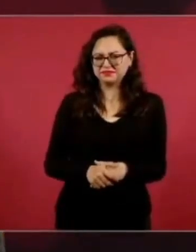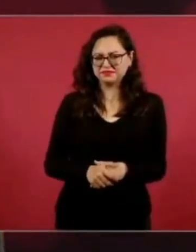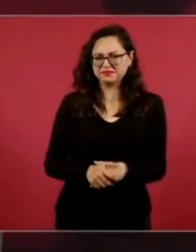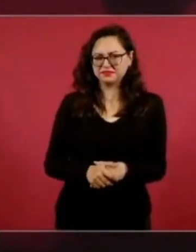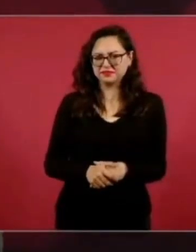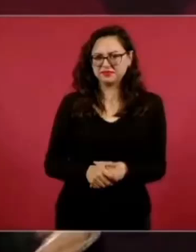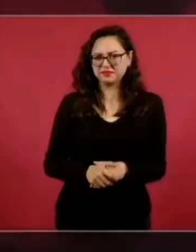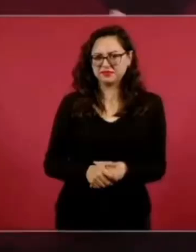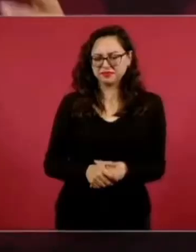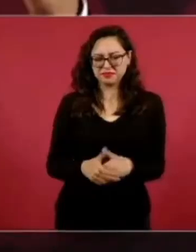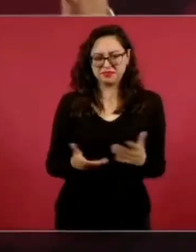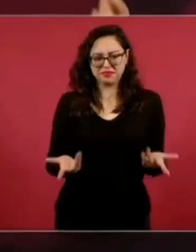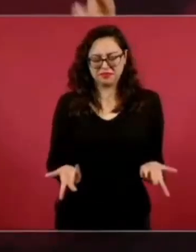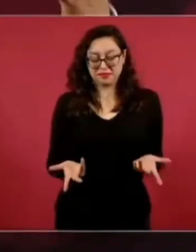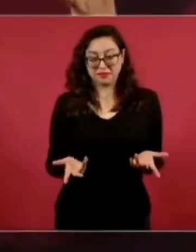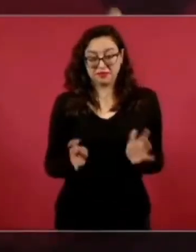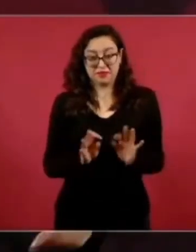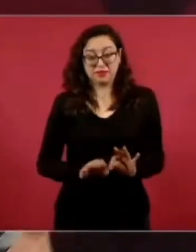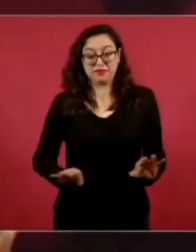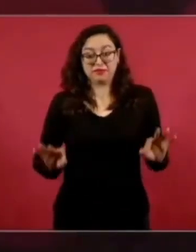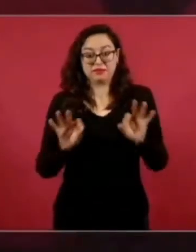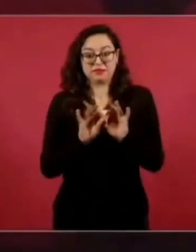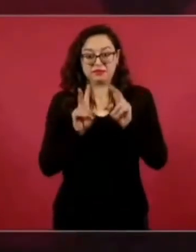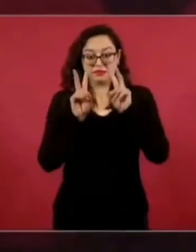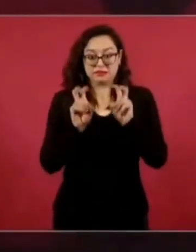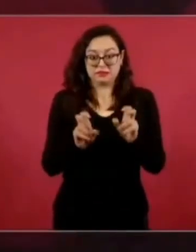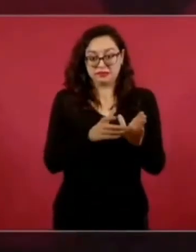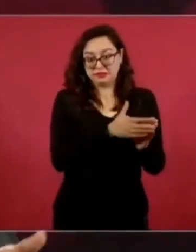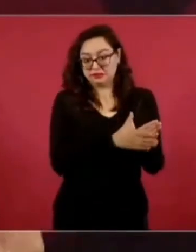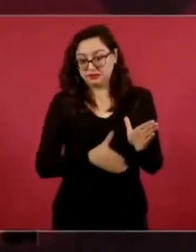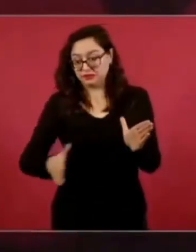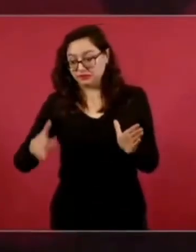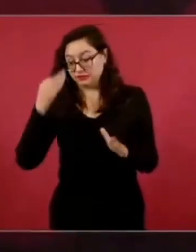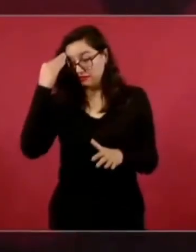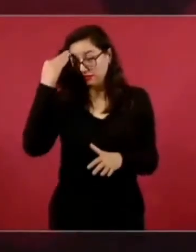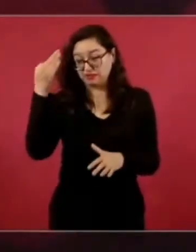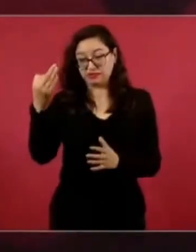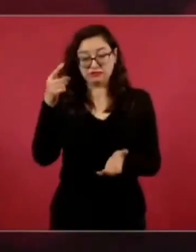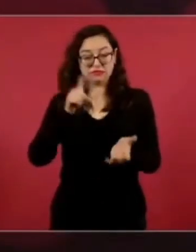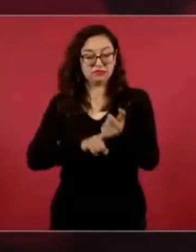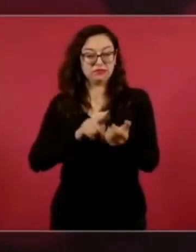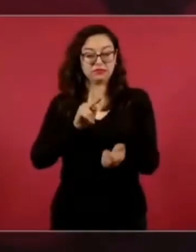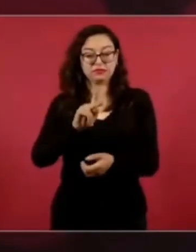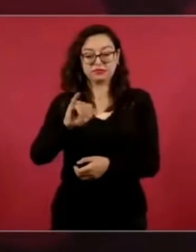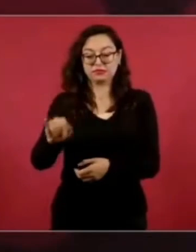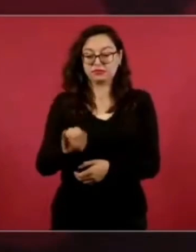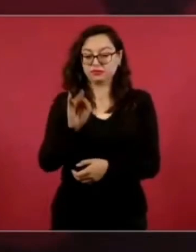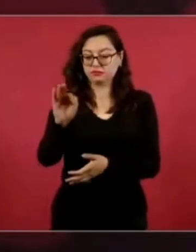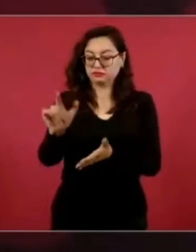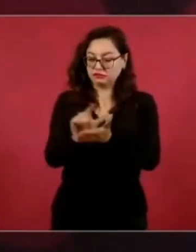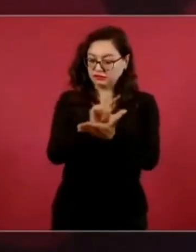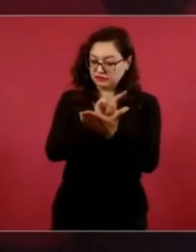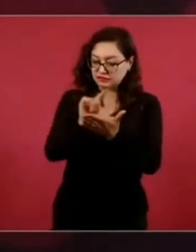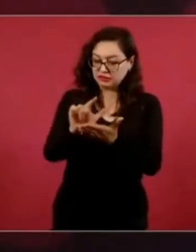en esta tarea de purificar la vida pública